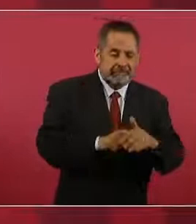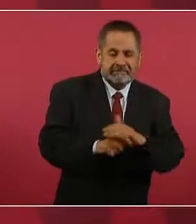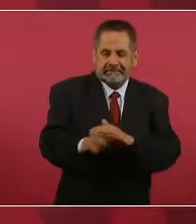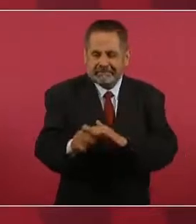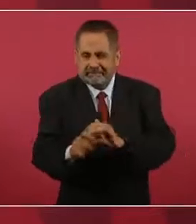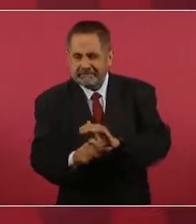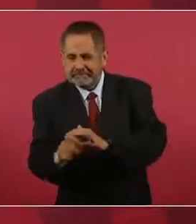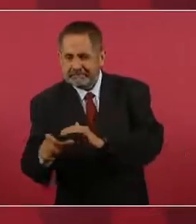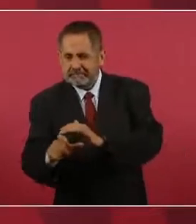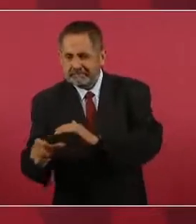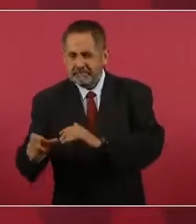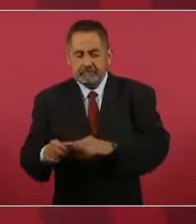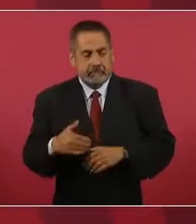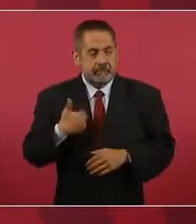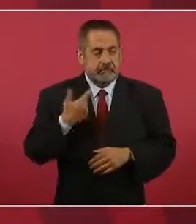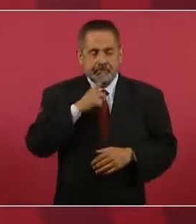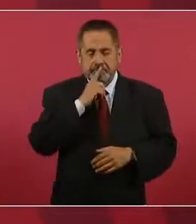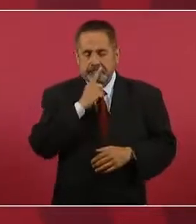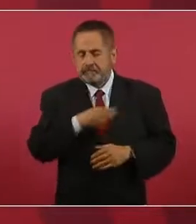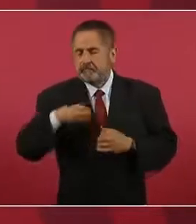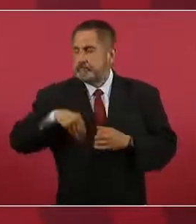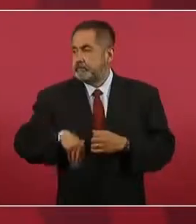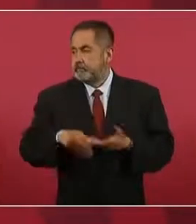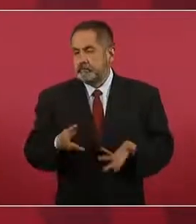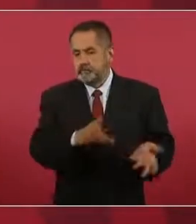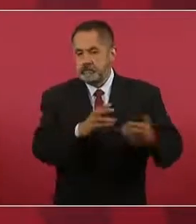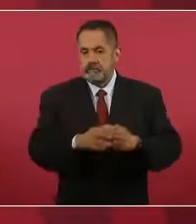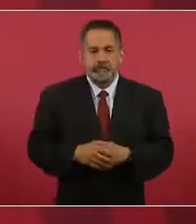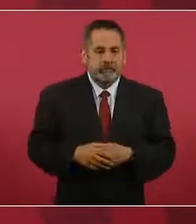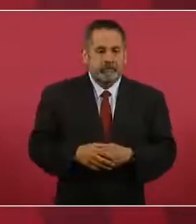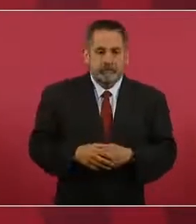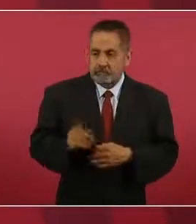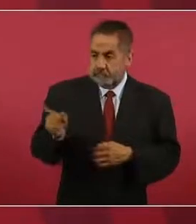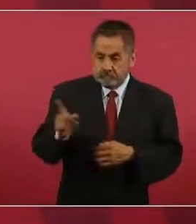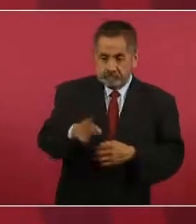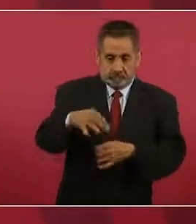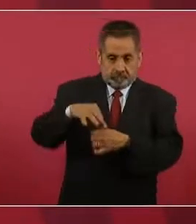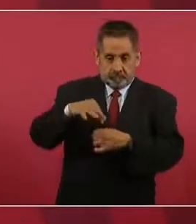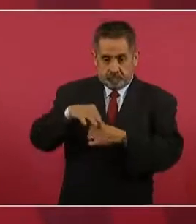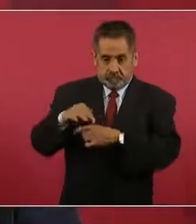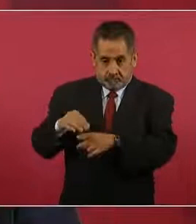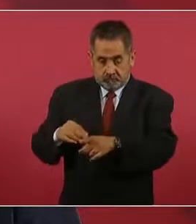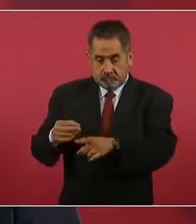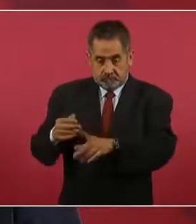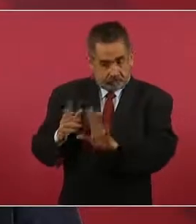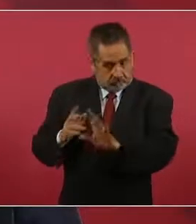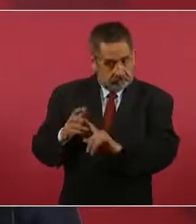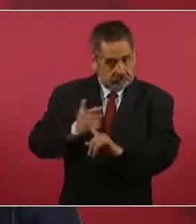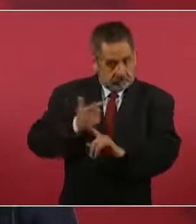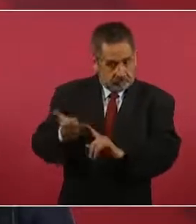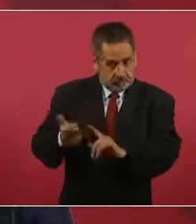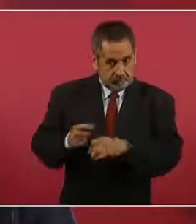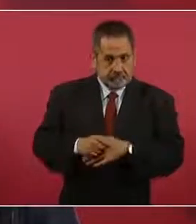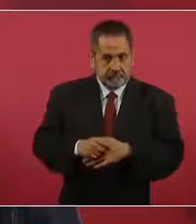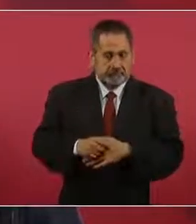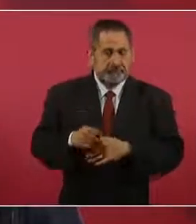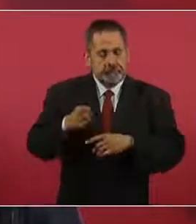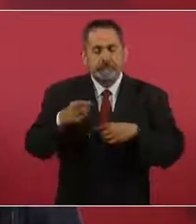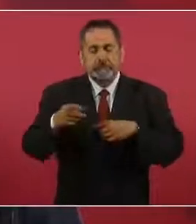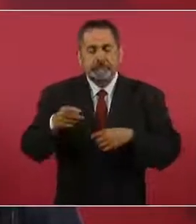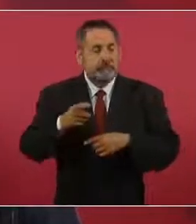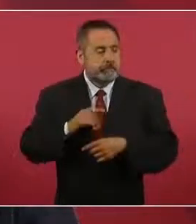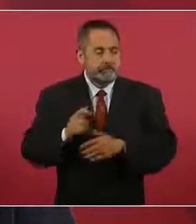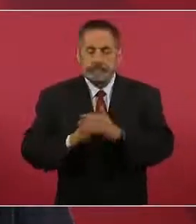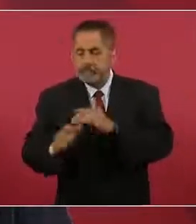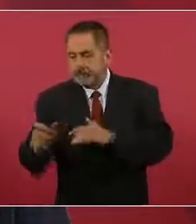compraron votos para la llamada reforma